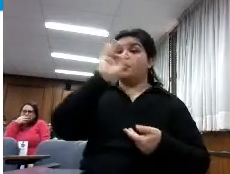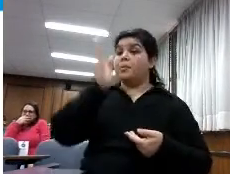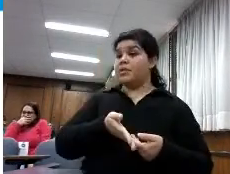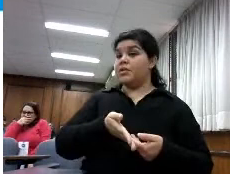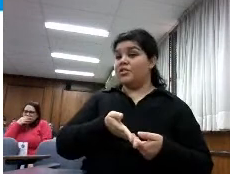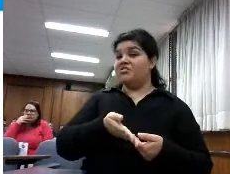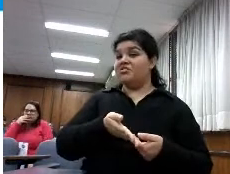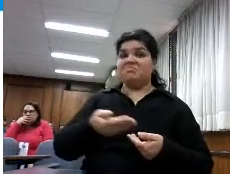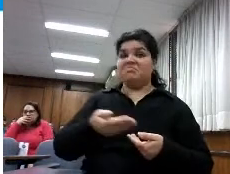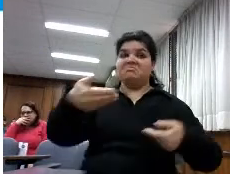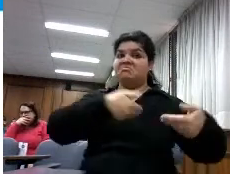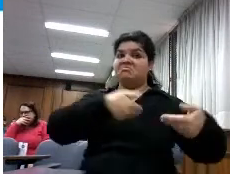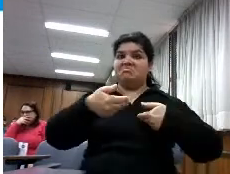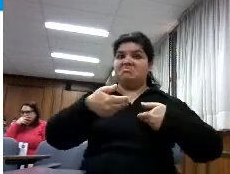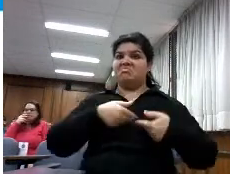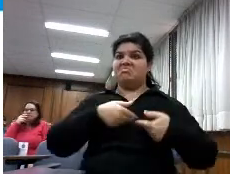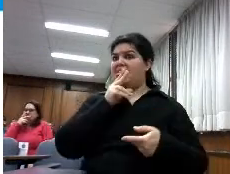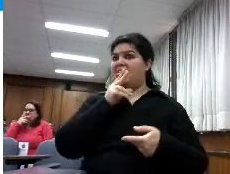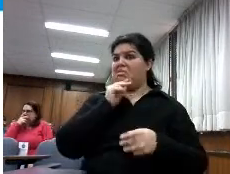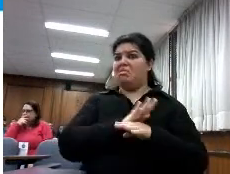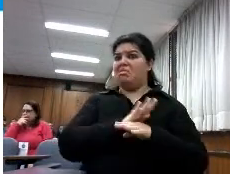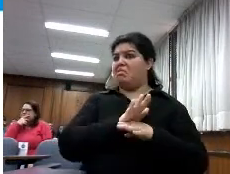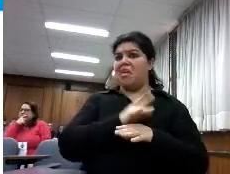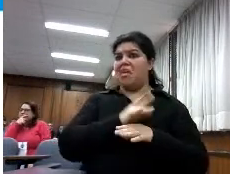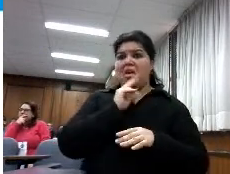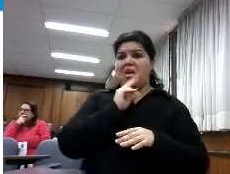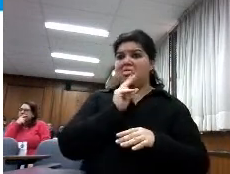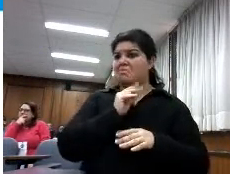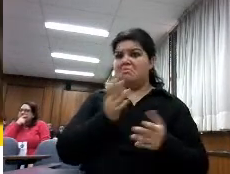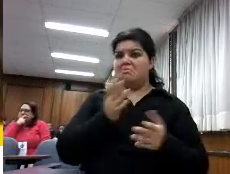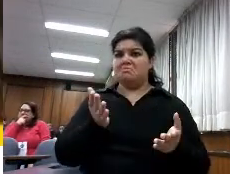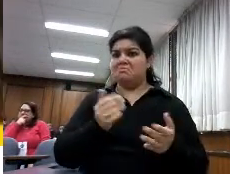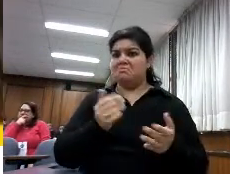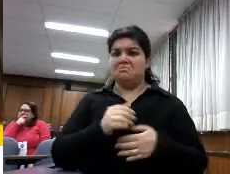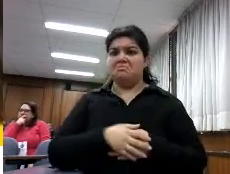habían detectado ninguna demanda de libros digitales en su biblioteca